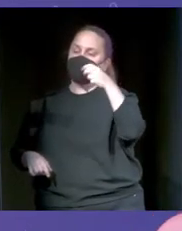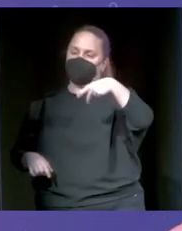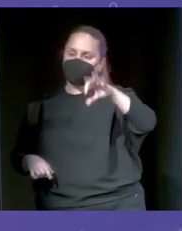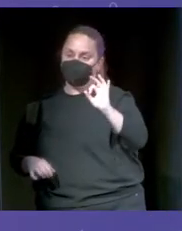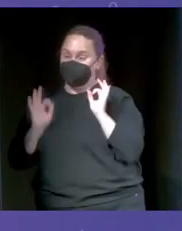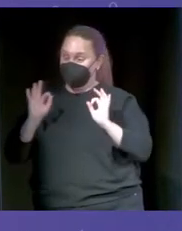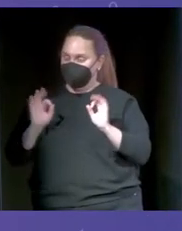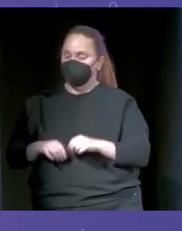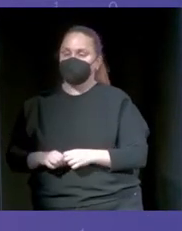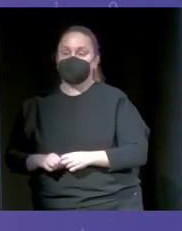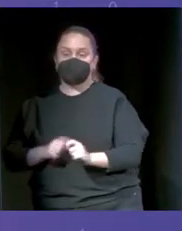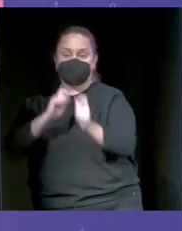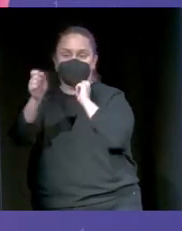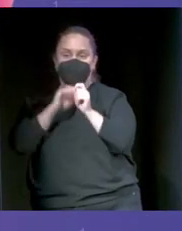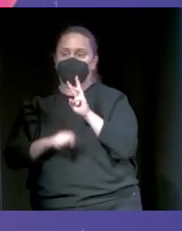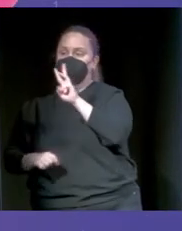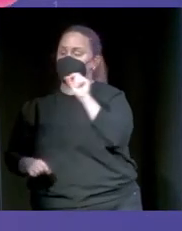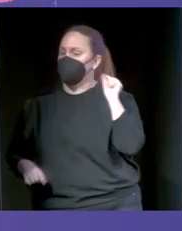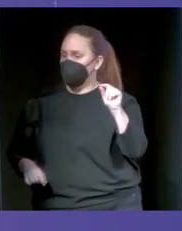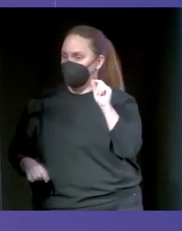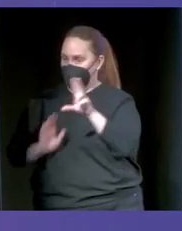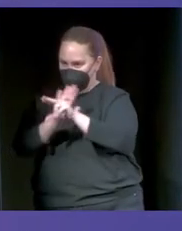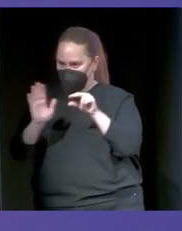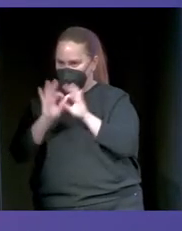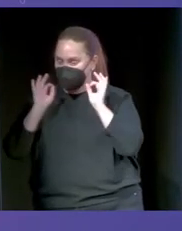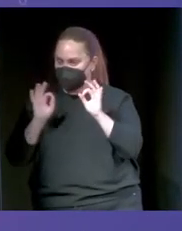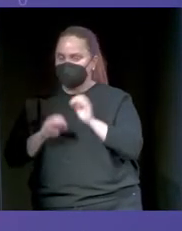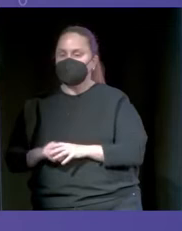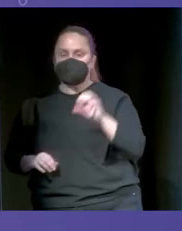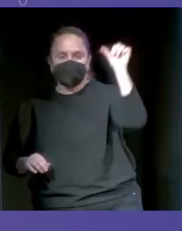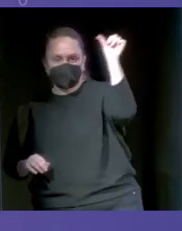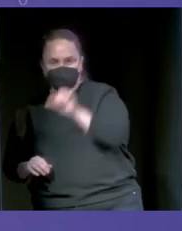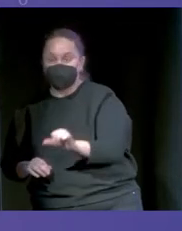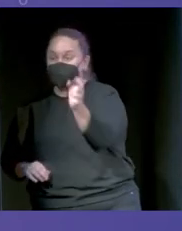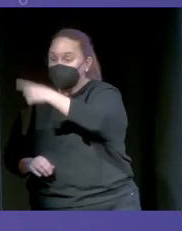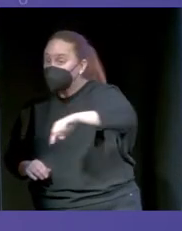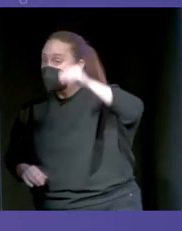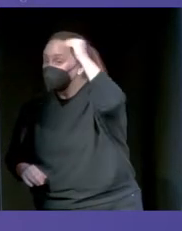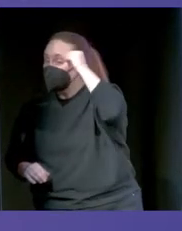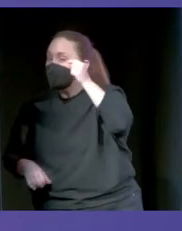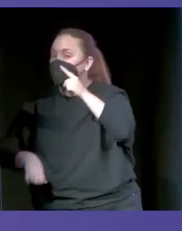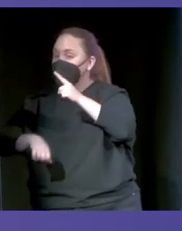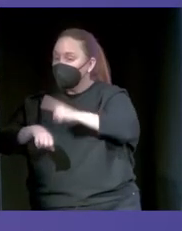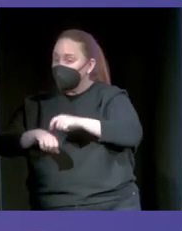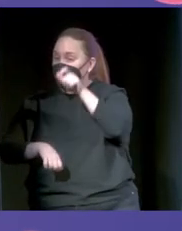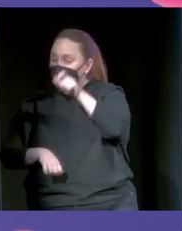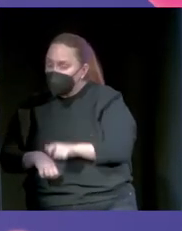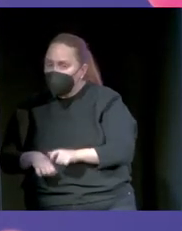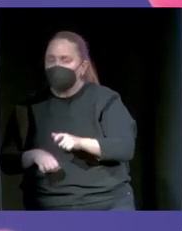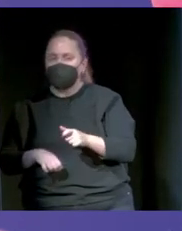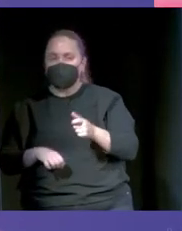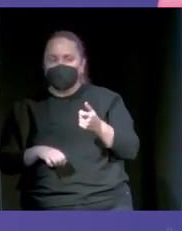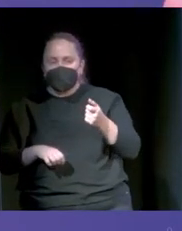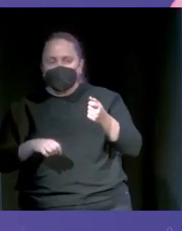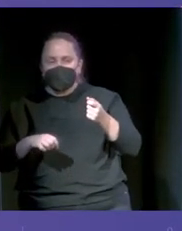caso, dura 31 minutos el vídeo. Y ahora pensar, ¿cuánto tiempo tardaría un humano en